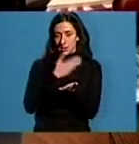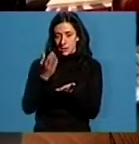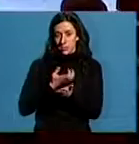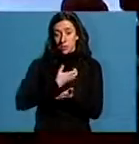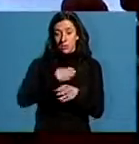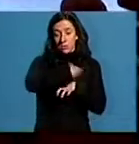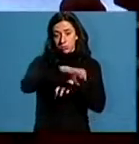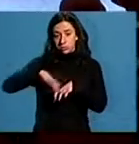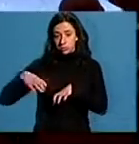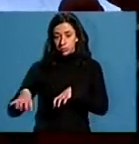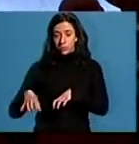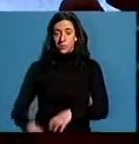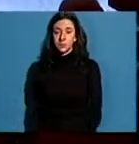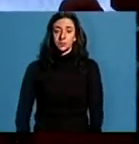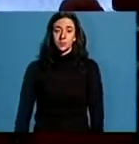as catro rutas.